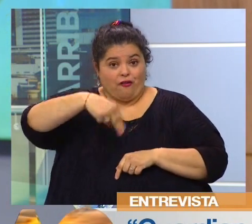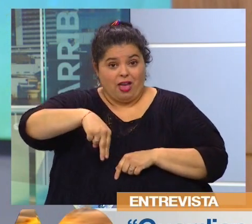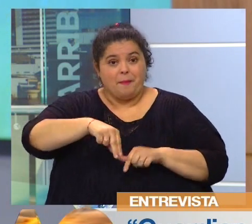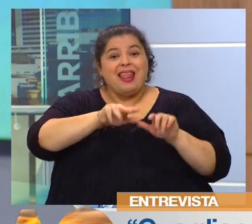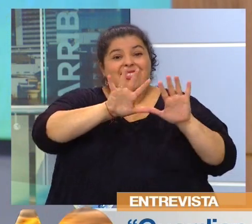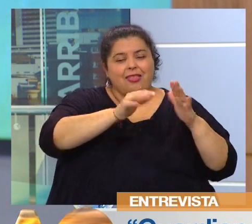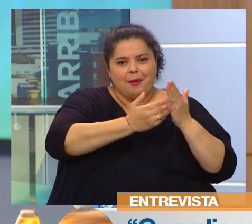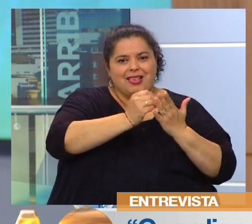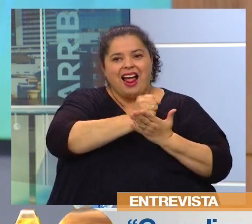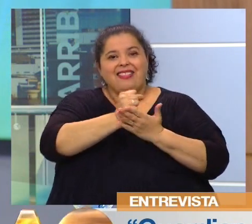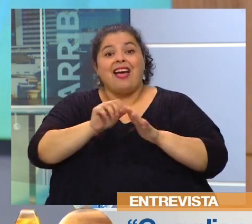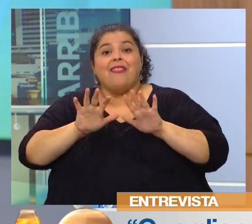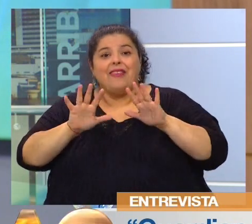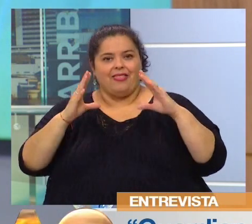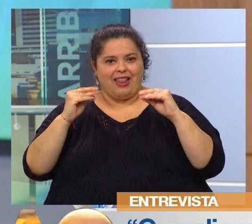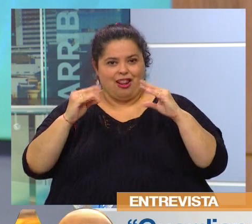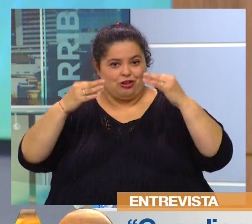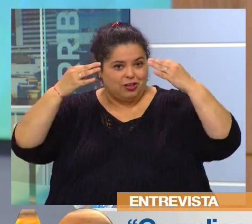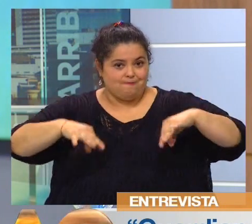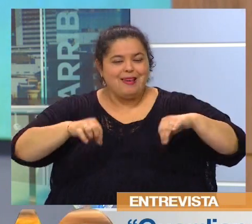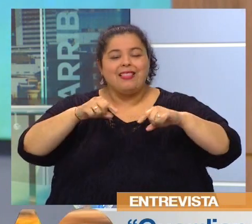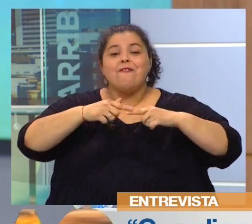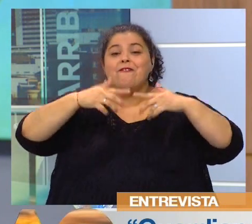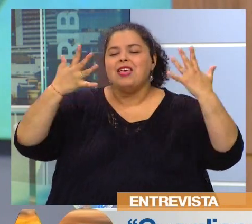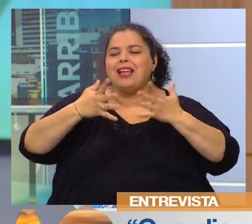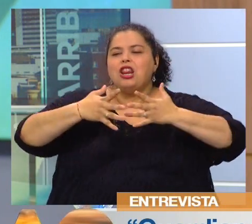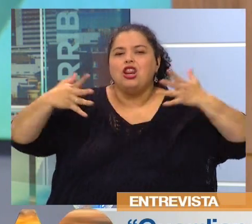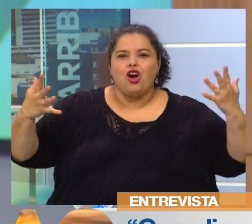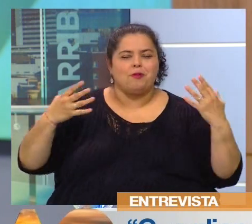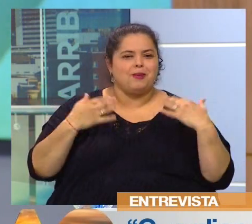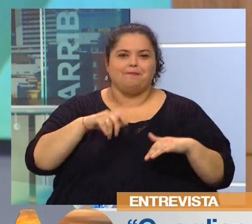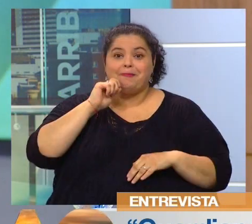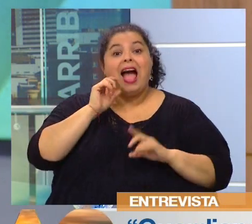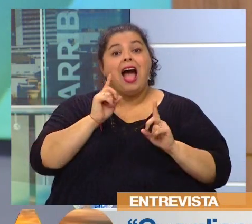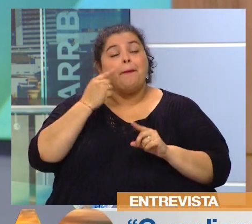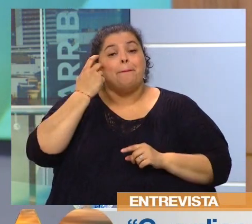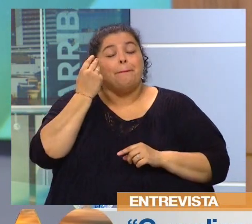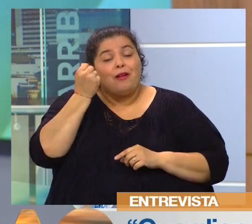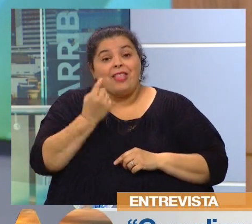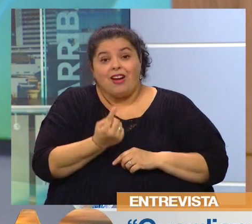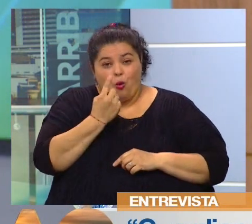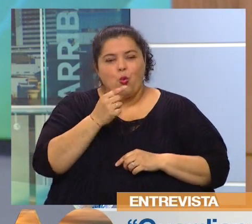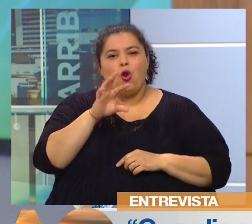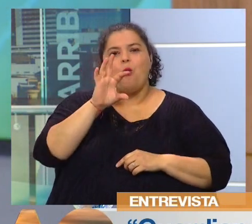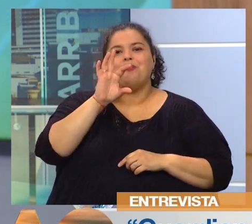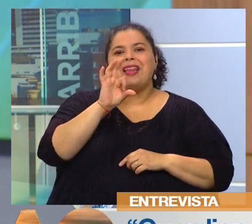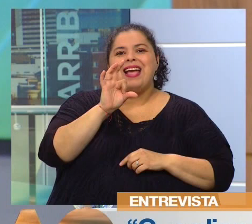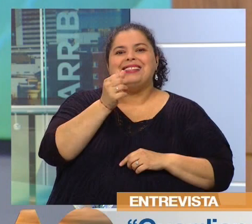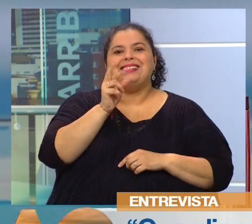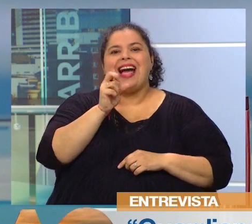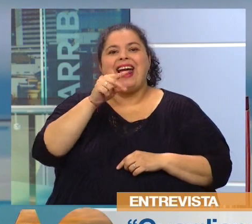una fiesta que además va a tener de todo. Y ya dije todo, ¿no? Ah, Sarandí del G. Viste que Sarandí del G cumpleaños.